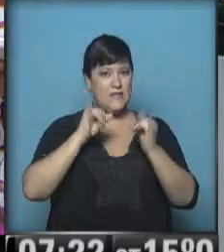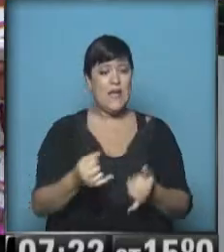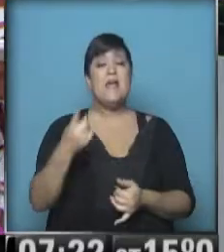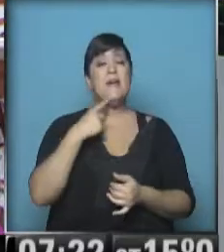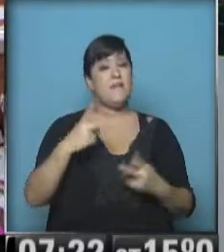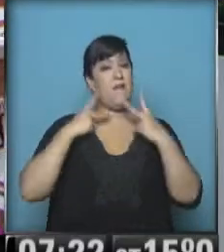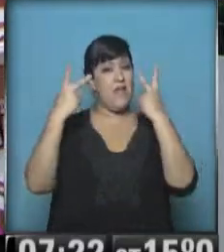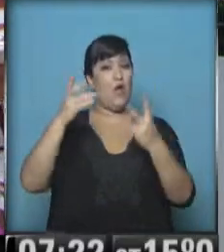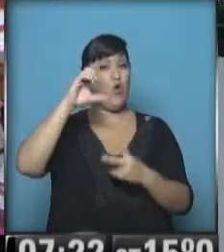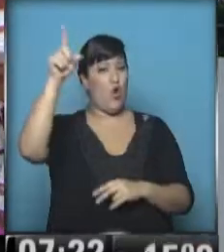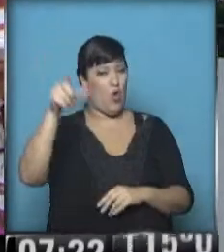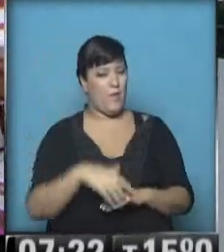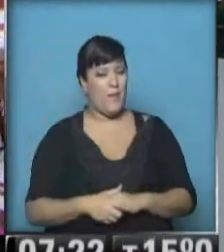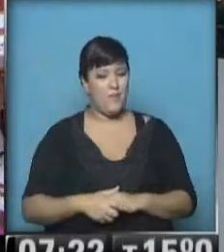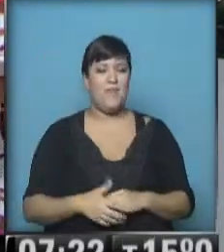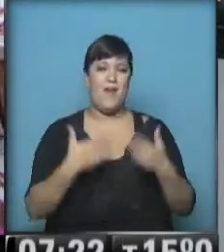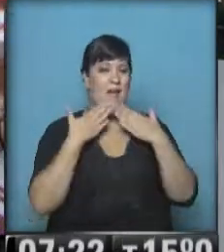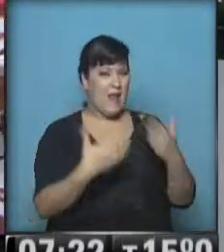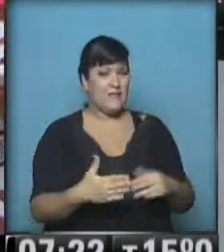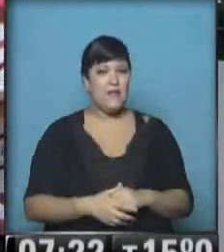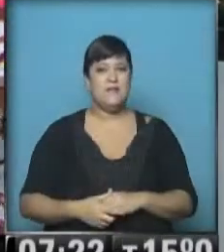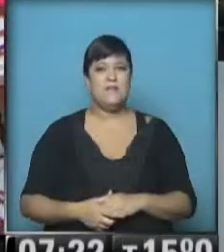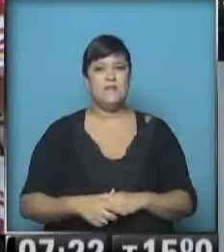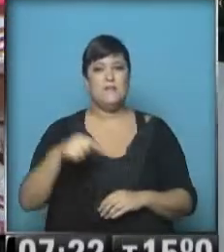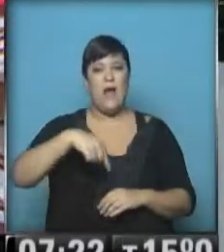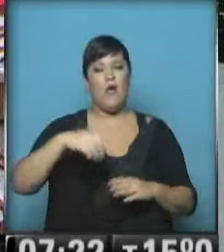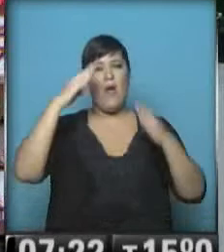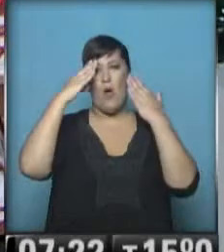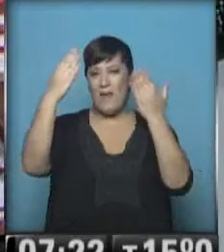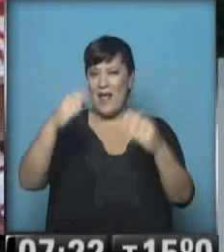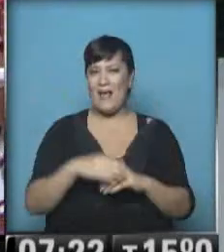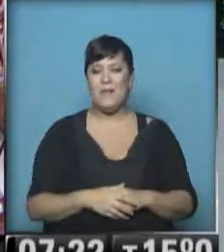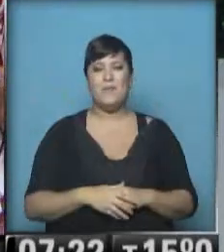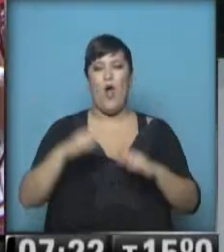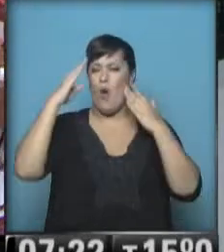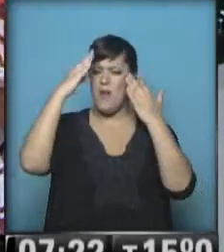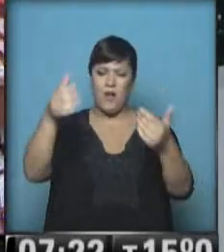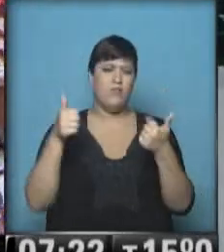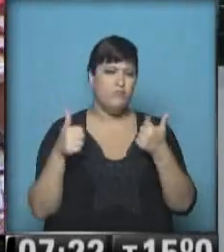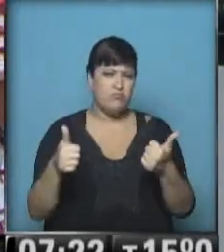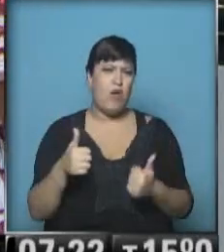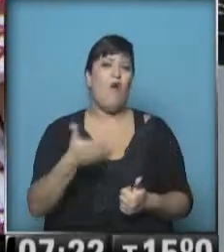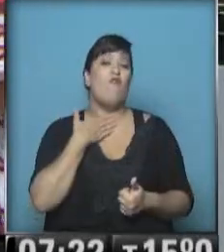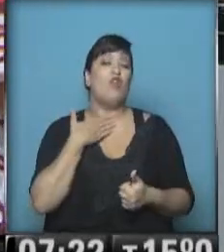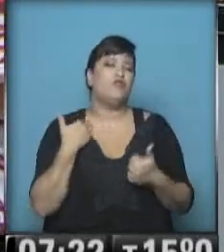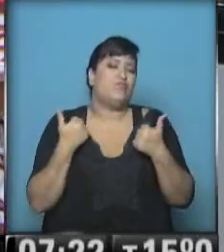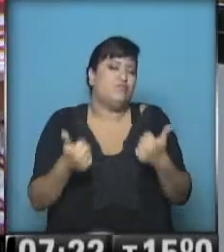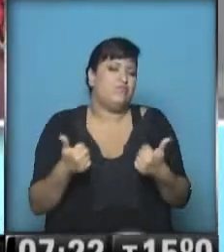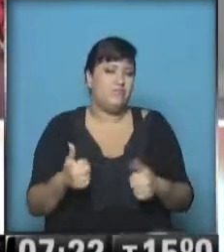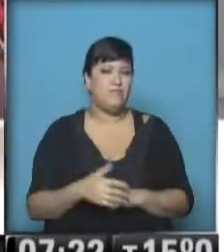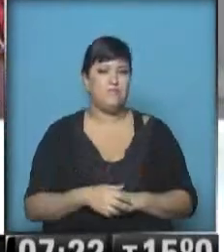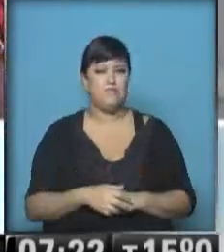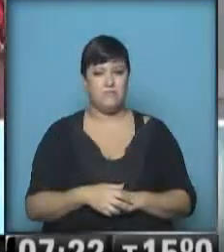en Medellín. Gracias a Juan Carlos, entonces. Y vamos a un homenaje. Un homenaje, merecidísimo. Y qué voz para ese homenaje,